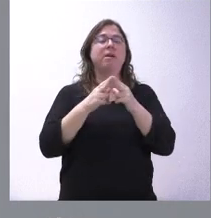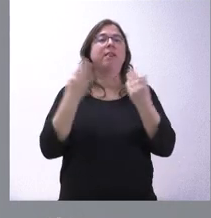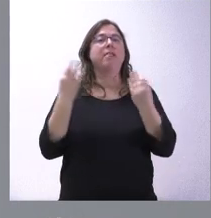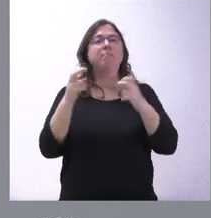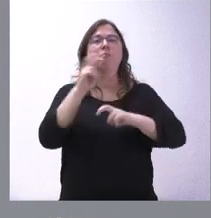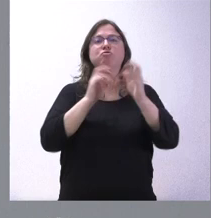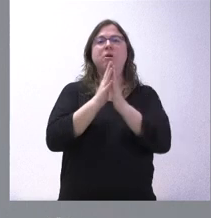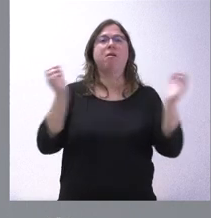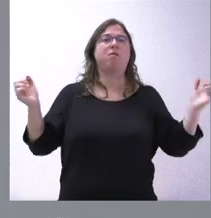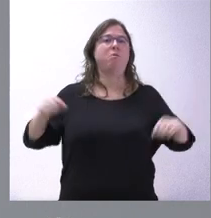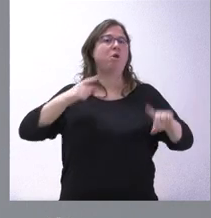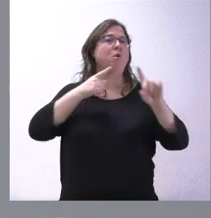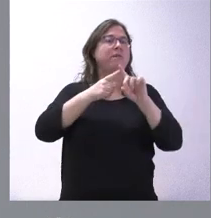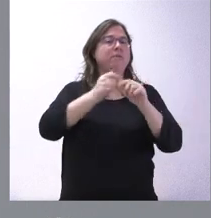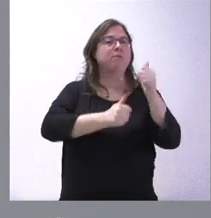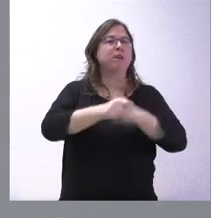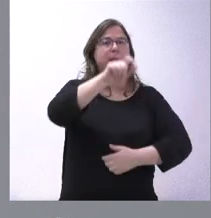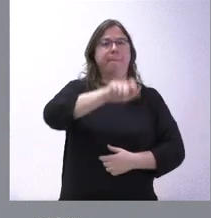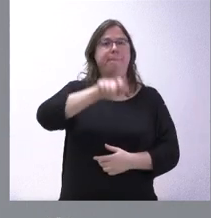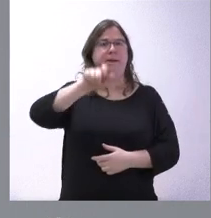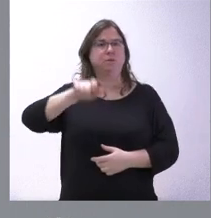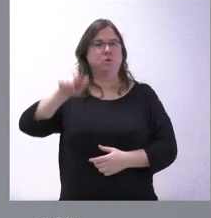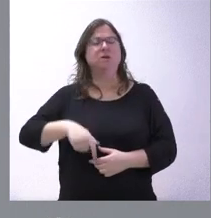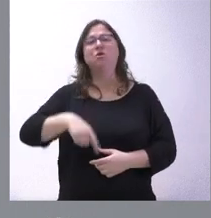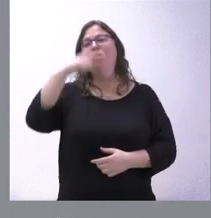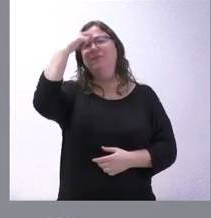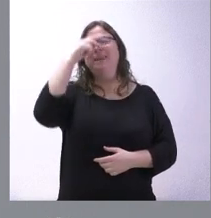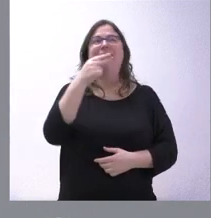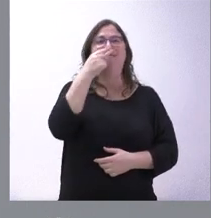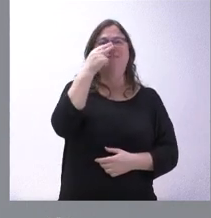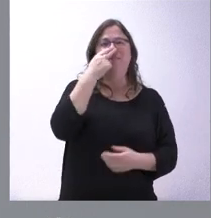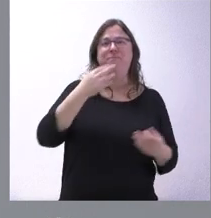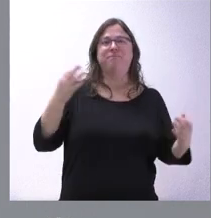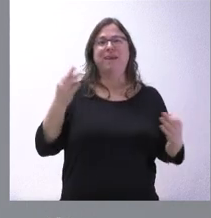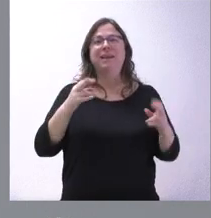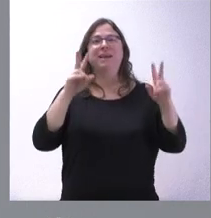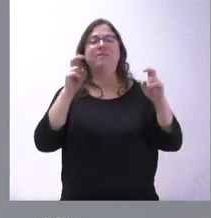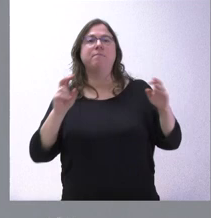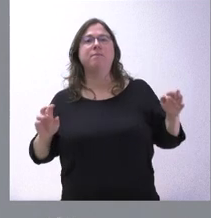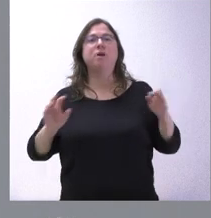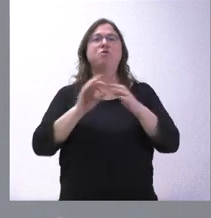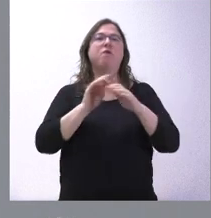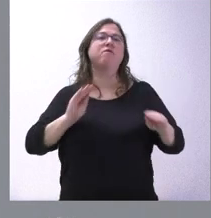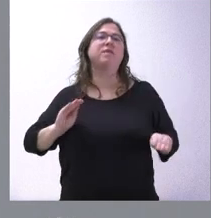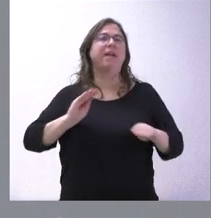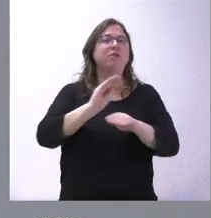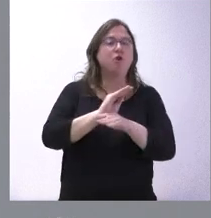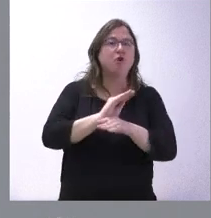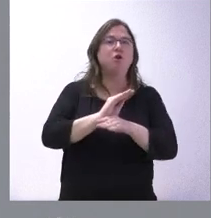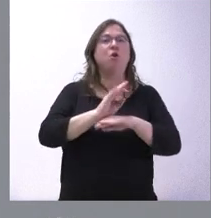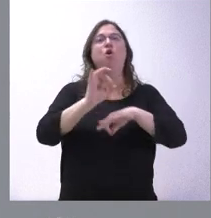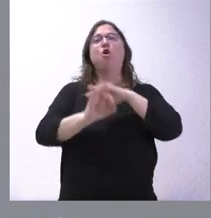pensando en las personas. Yo comprendo que siempre interesa mucho los aspectos vinculados a la financiación de las organizaciones